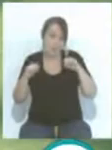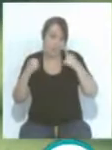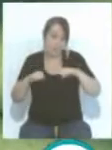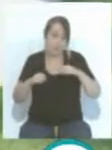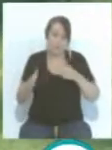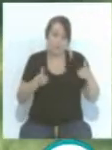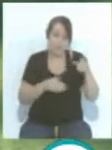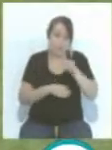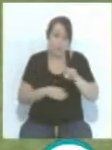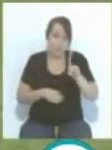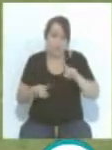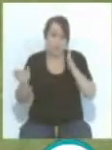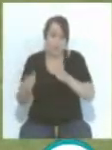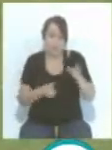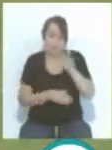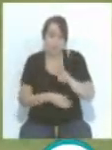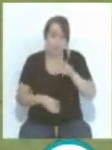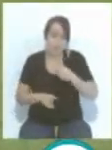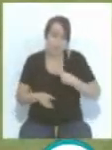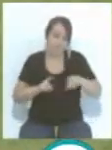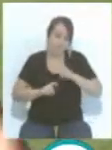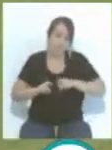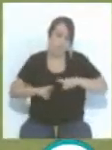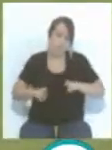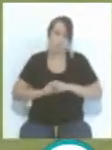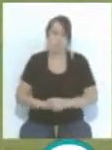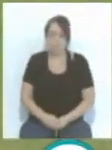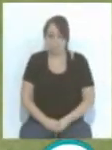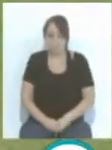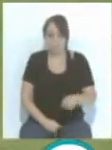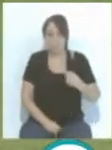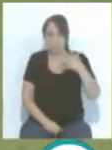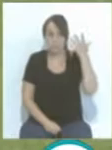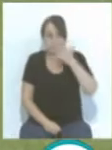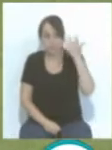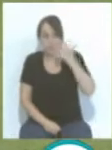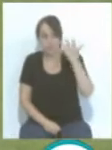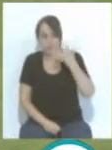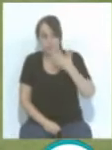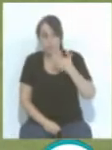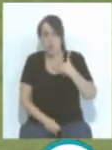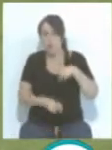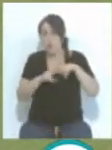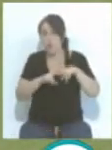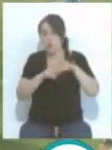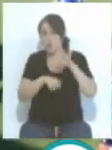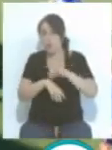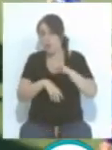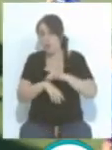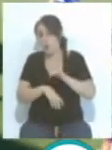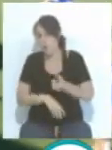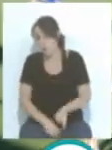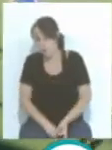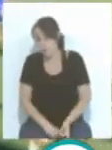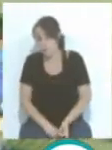y volver al principio. Y claro, aquí no son sospechosos de no pasar los reconocimientos médicos, hay más